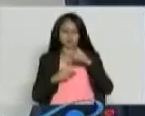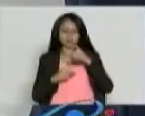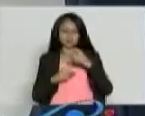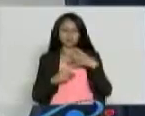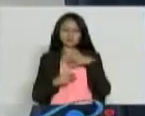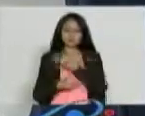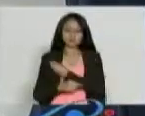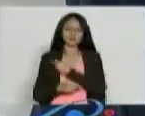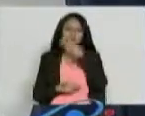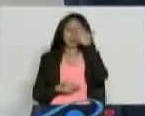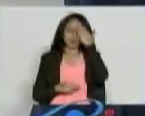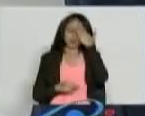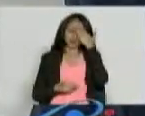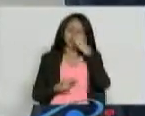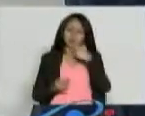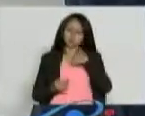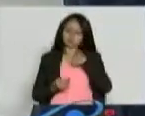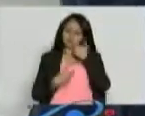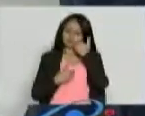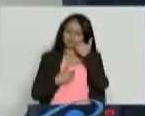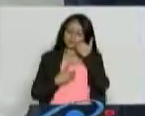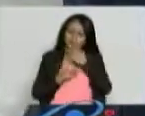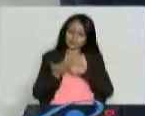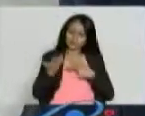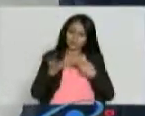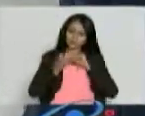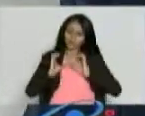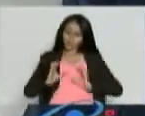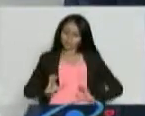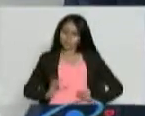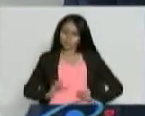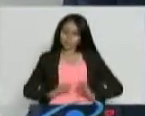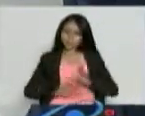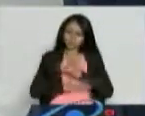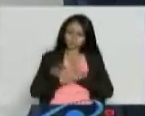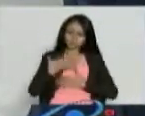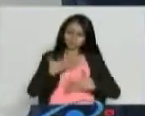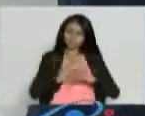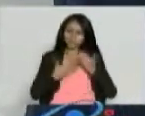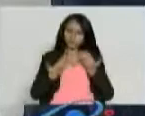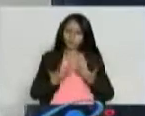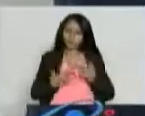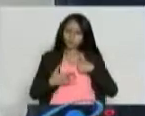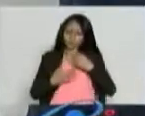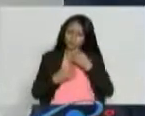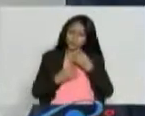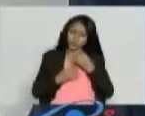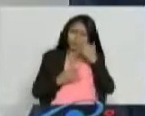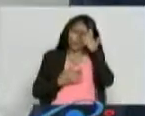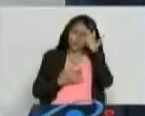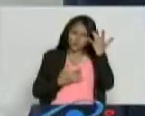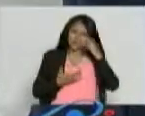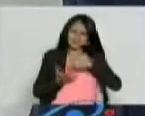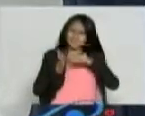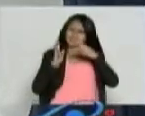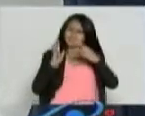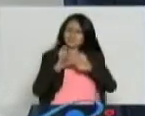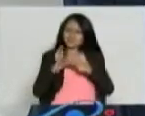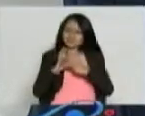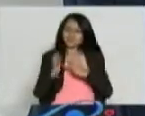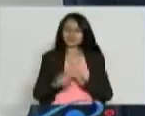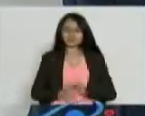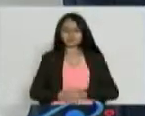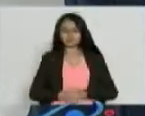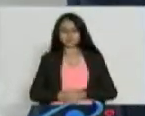saber exactamente qué es lo que está trabajando por dentro de nosotros, qué hace que ese dolor aparezca, qué nos quiere decir ese dolor